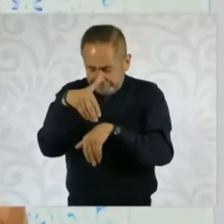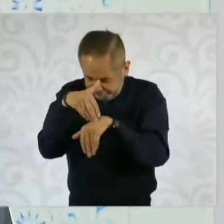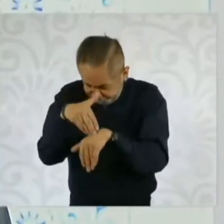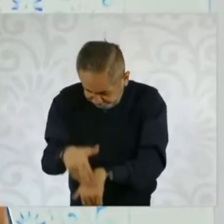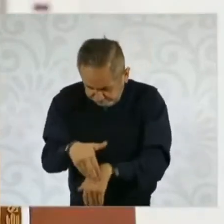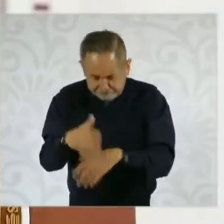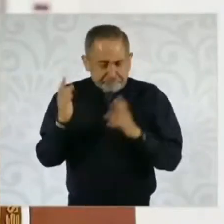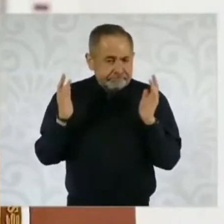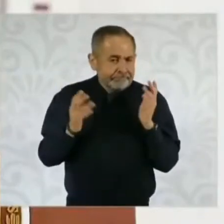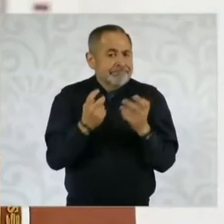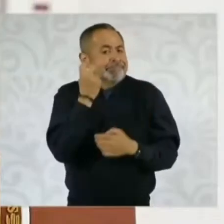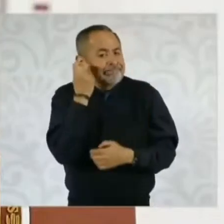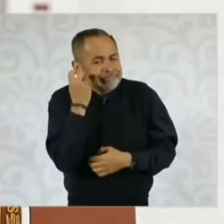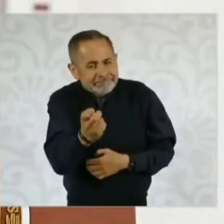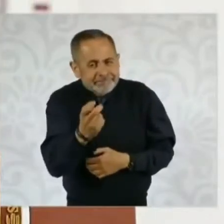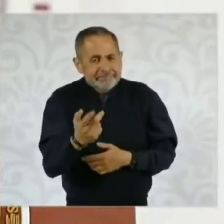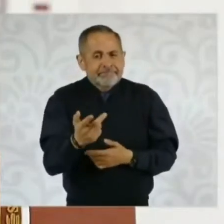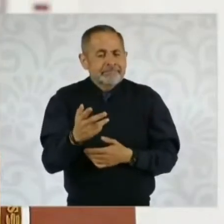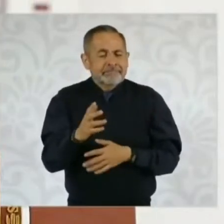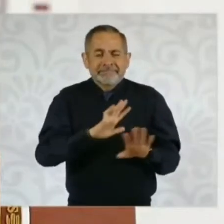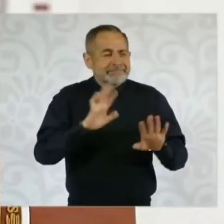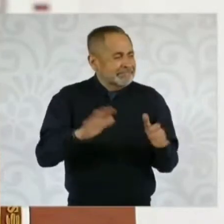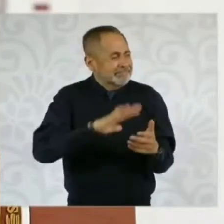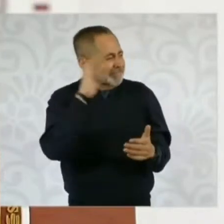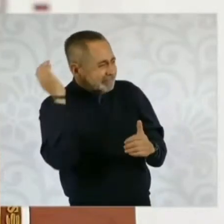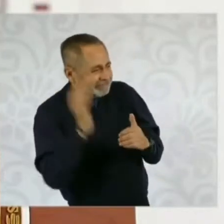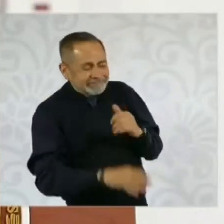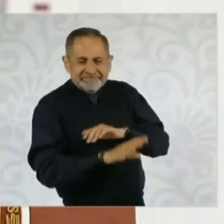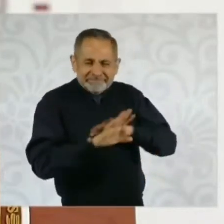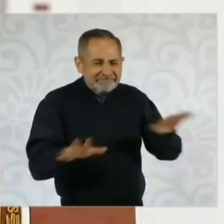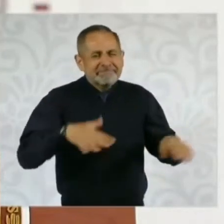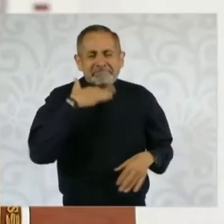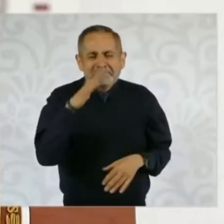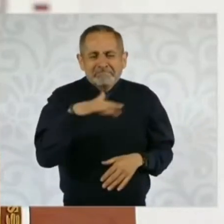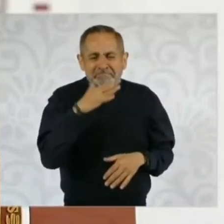Lo que queremos es que se acabe con la corrupción.